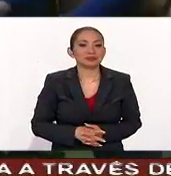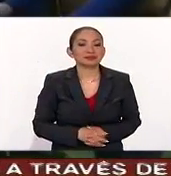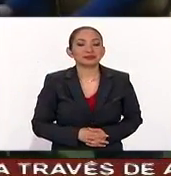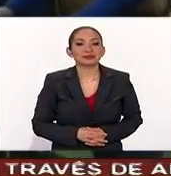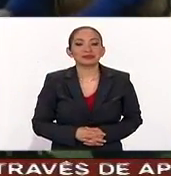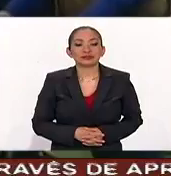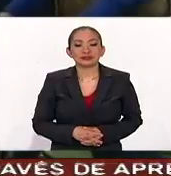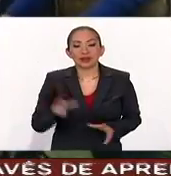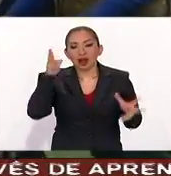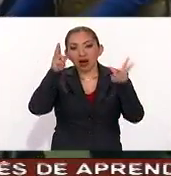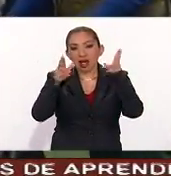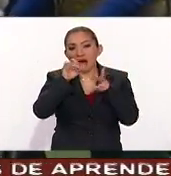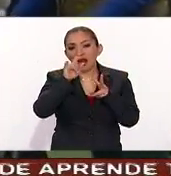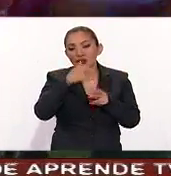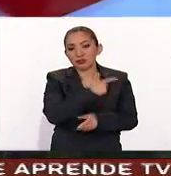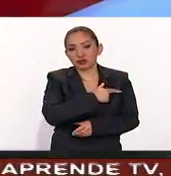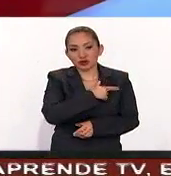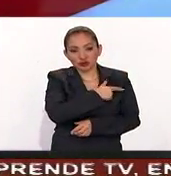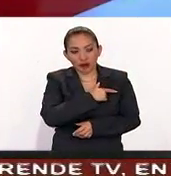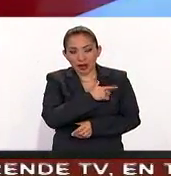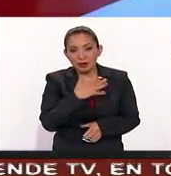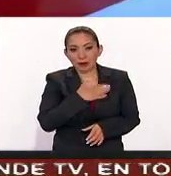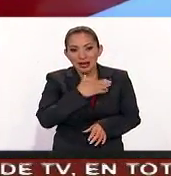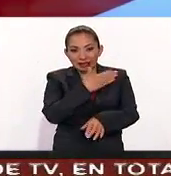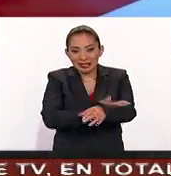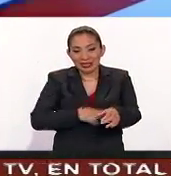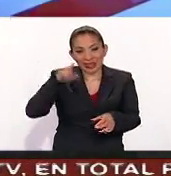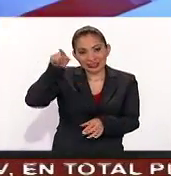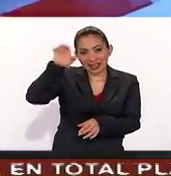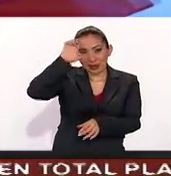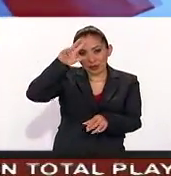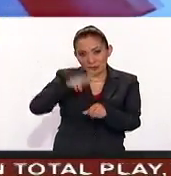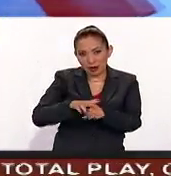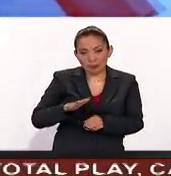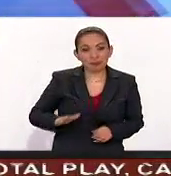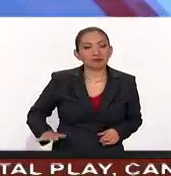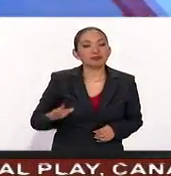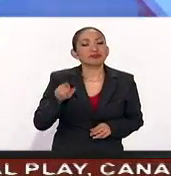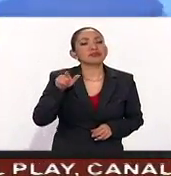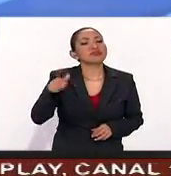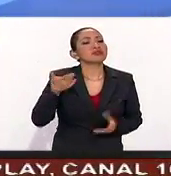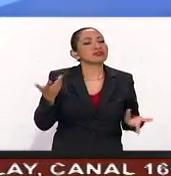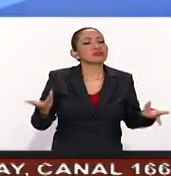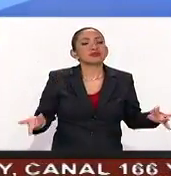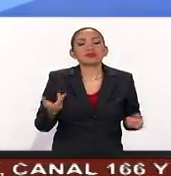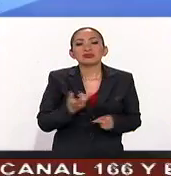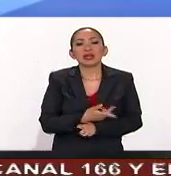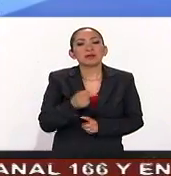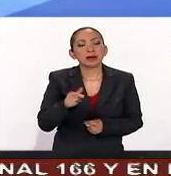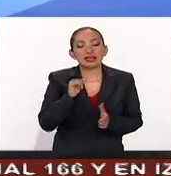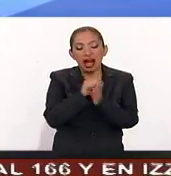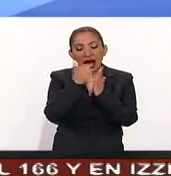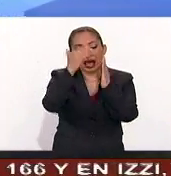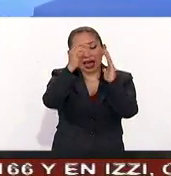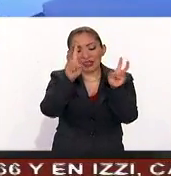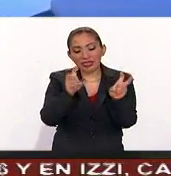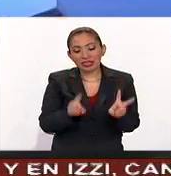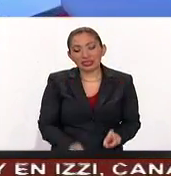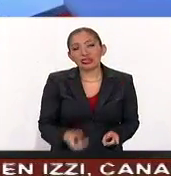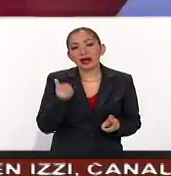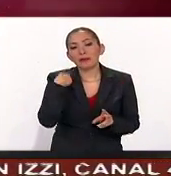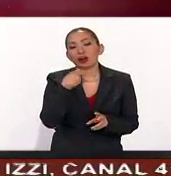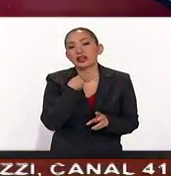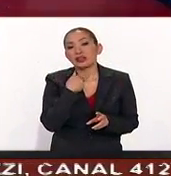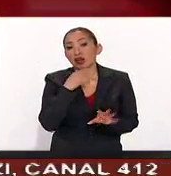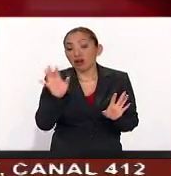¿Qué tal, Carlos? Te saludo con mucho gusto. Muy buenas tardes hasta Europa. ¿Cuál es la agenda política del día de hoy? ¿Se